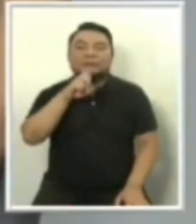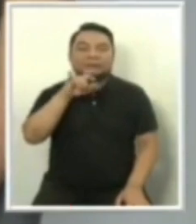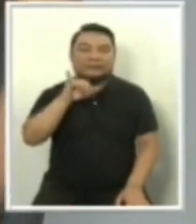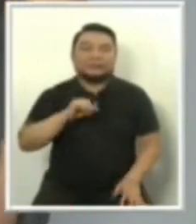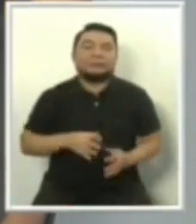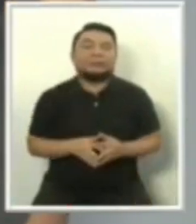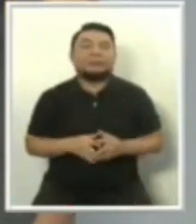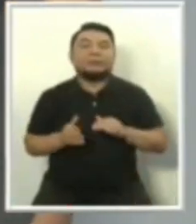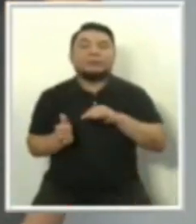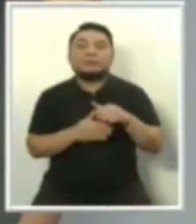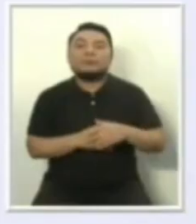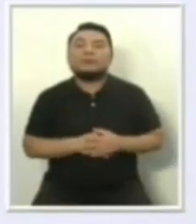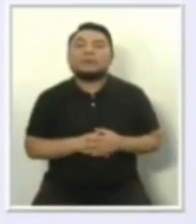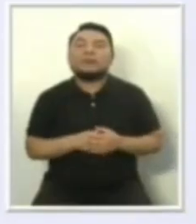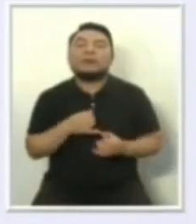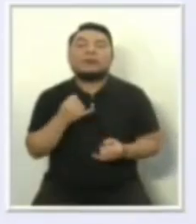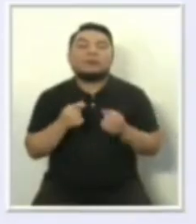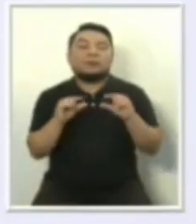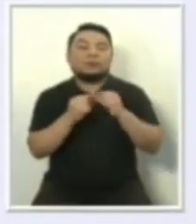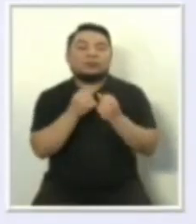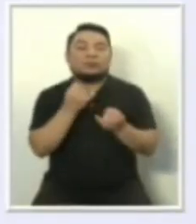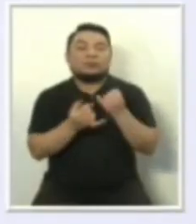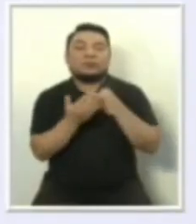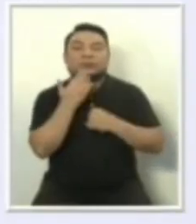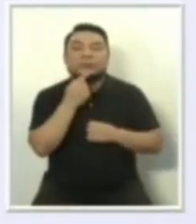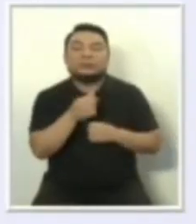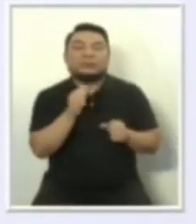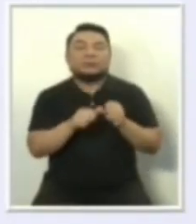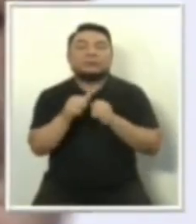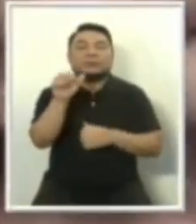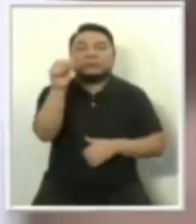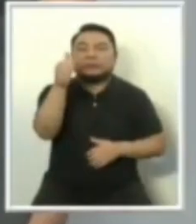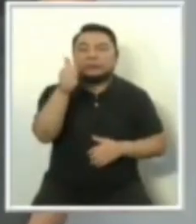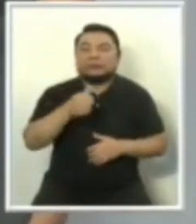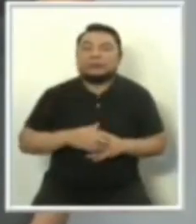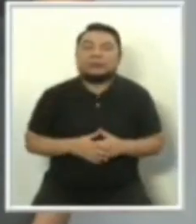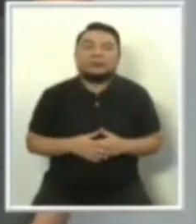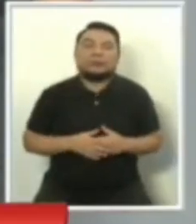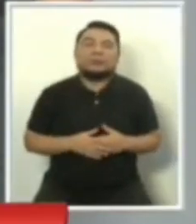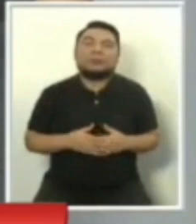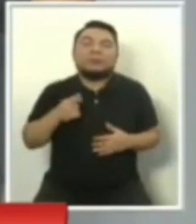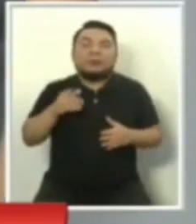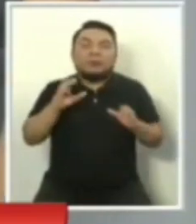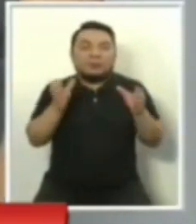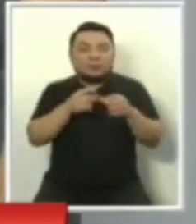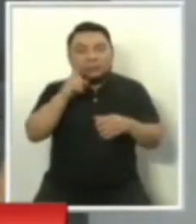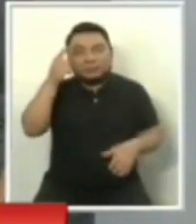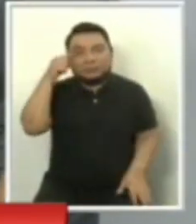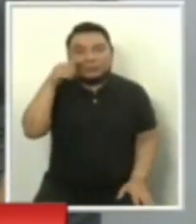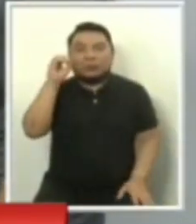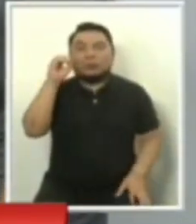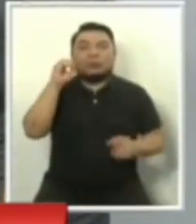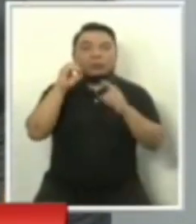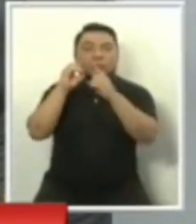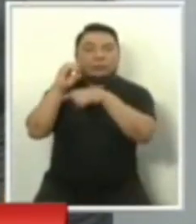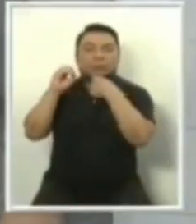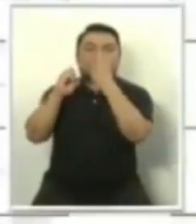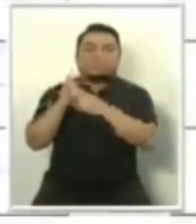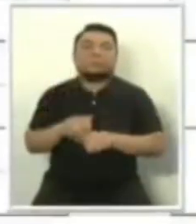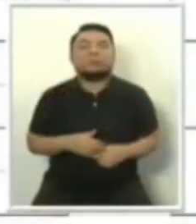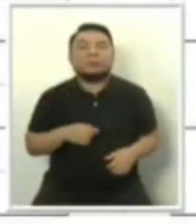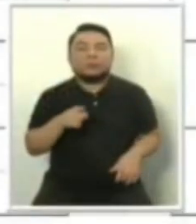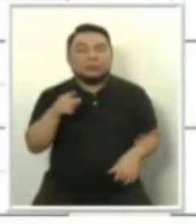Y completa el grupo, el número 10, el Partido Nacionalista Peruano, Yantumala. Repasamos